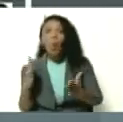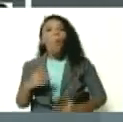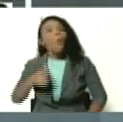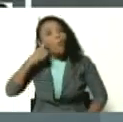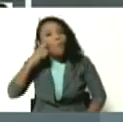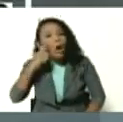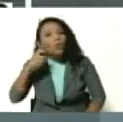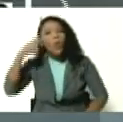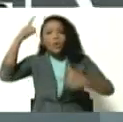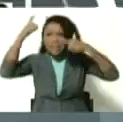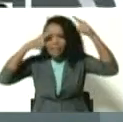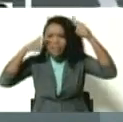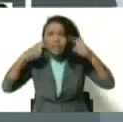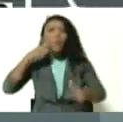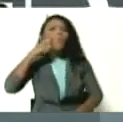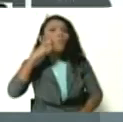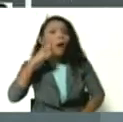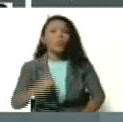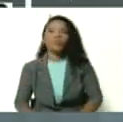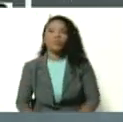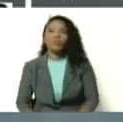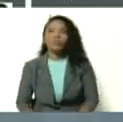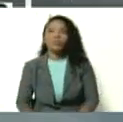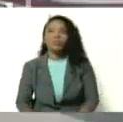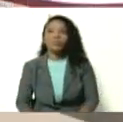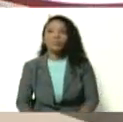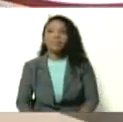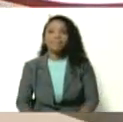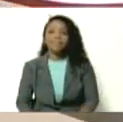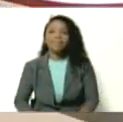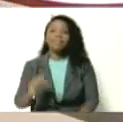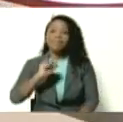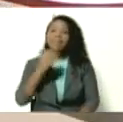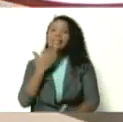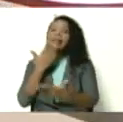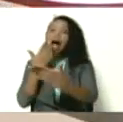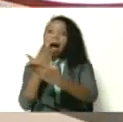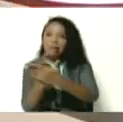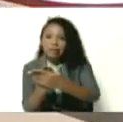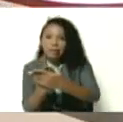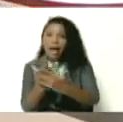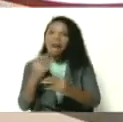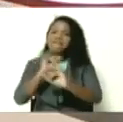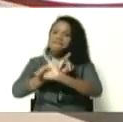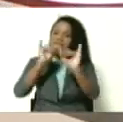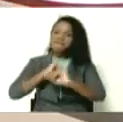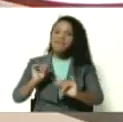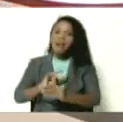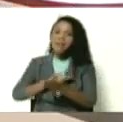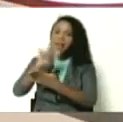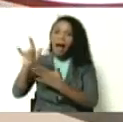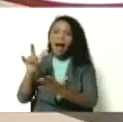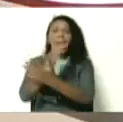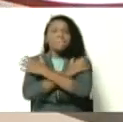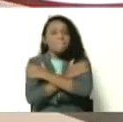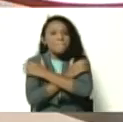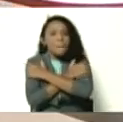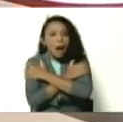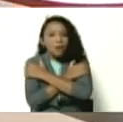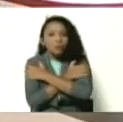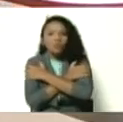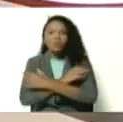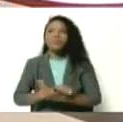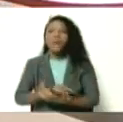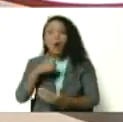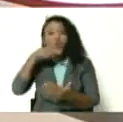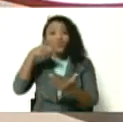chavistas somos humanos. Así es, gobernador, muchísimas gracias, feliz viaje, y un gran abrazo tanto a Telmario como a